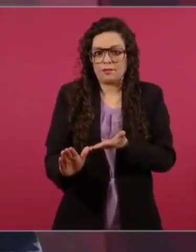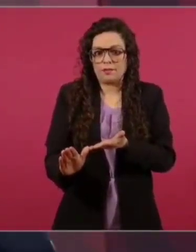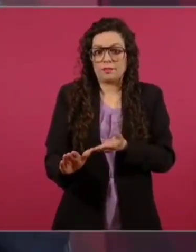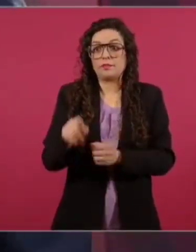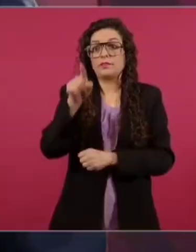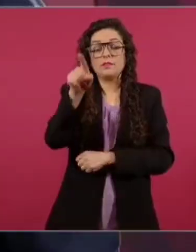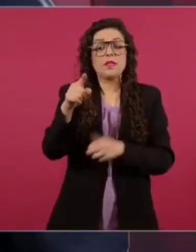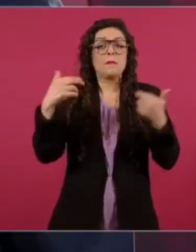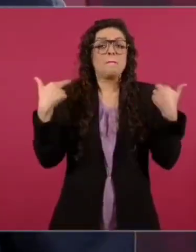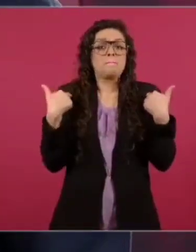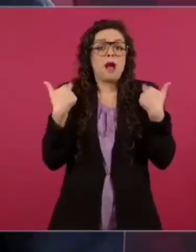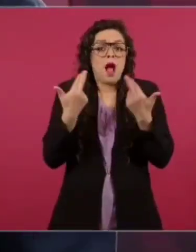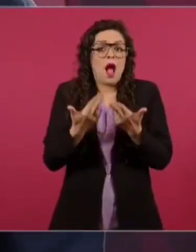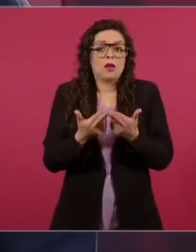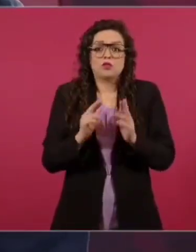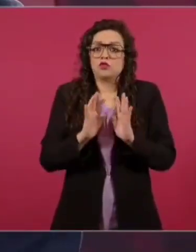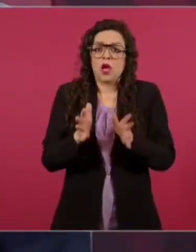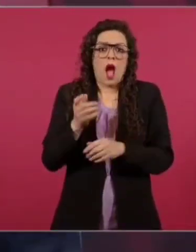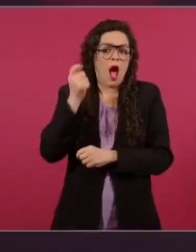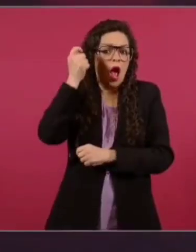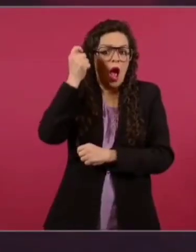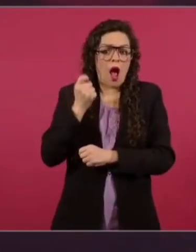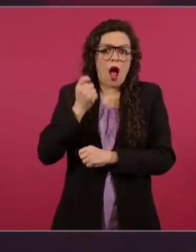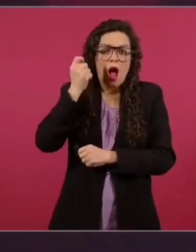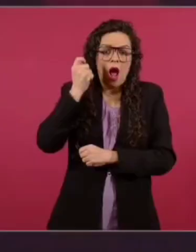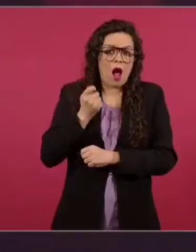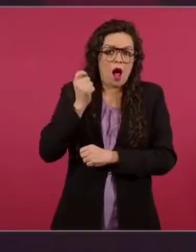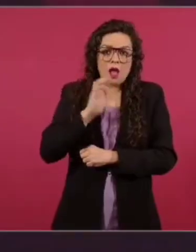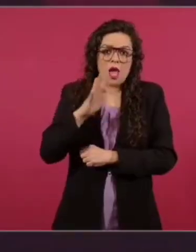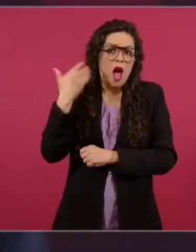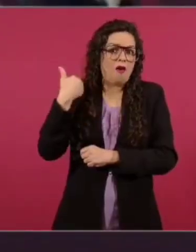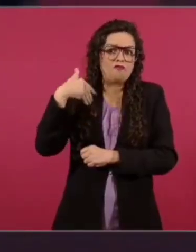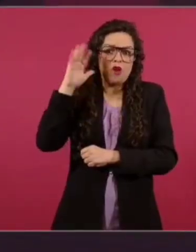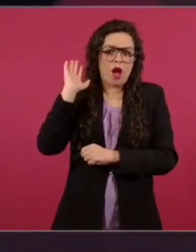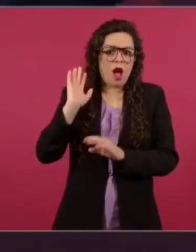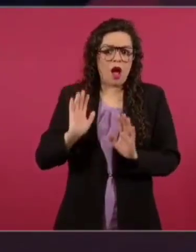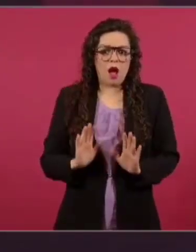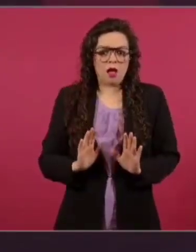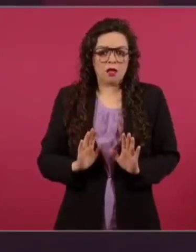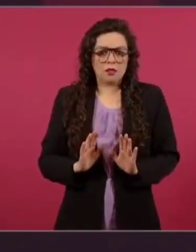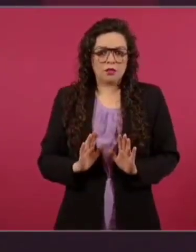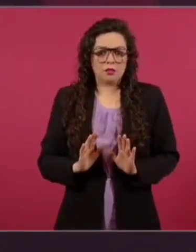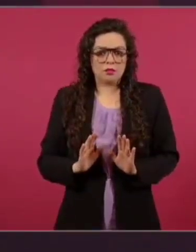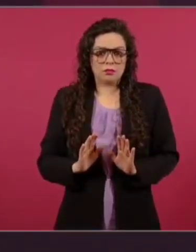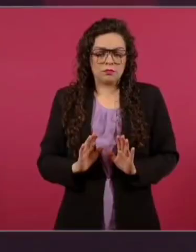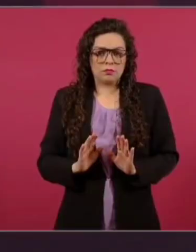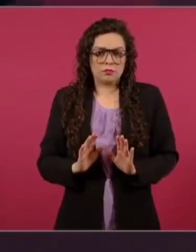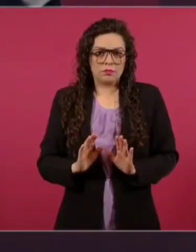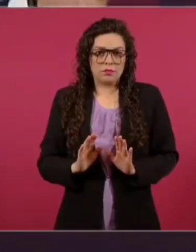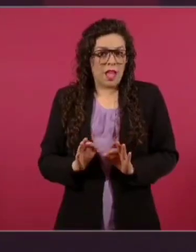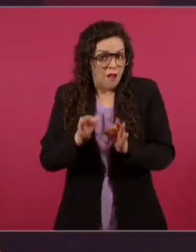si no lo es formalmente, sí, por la fama